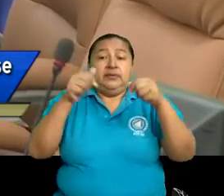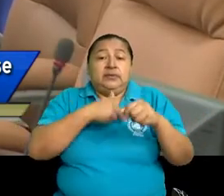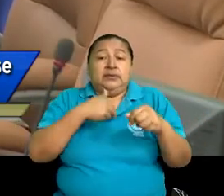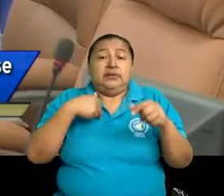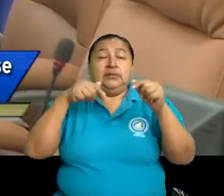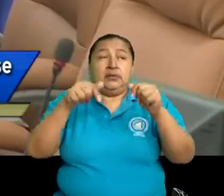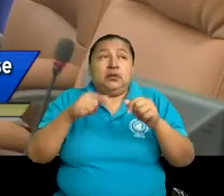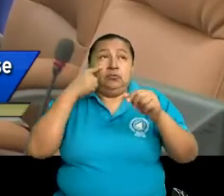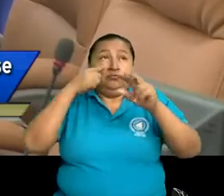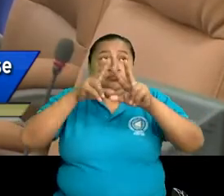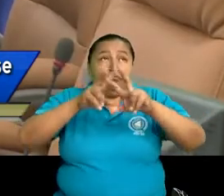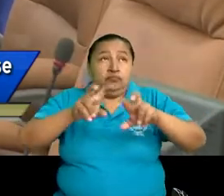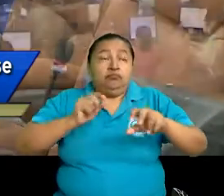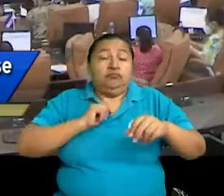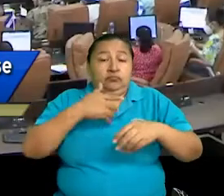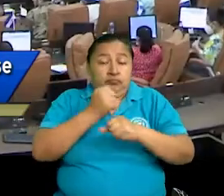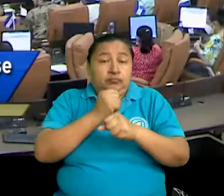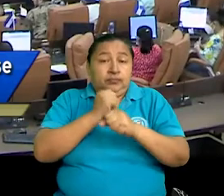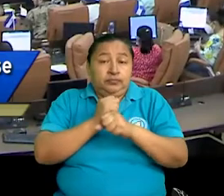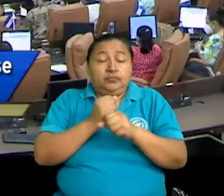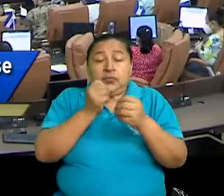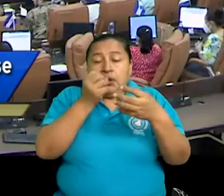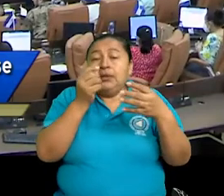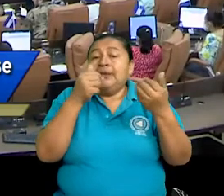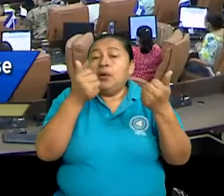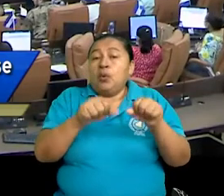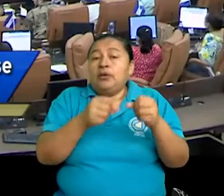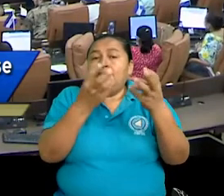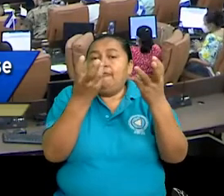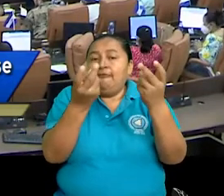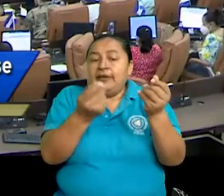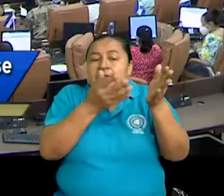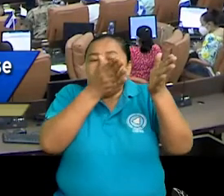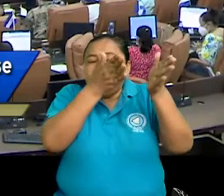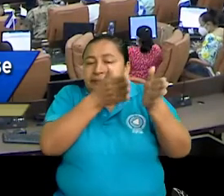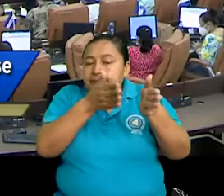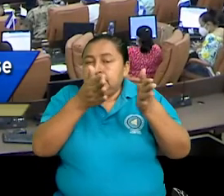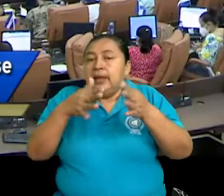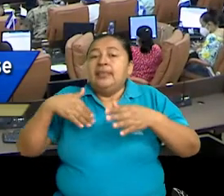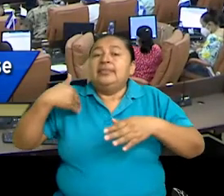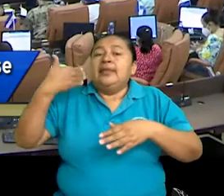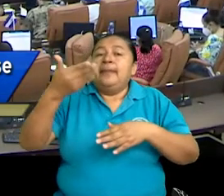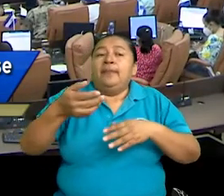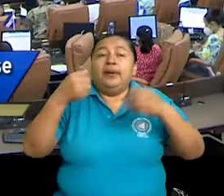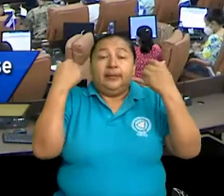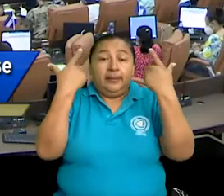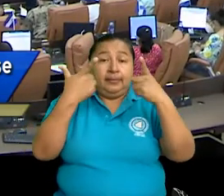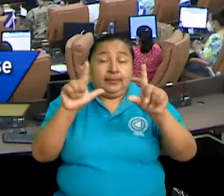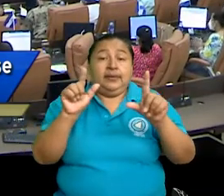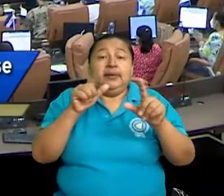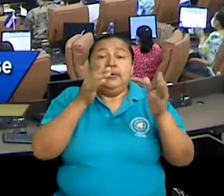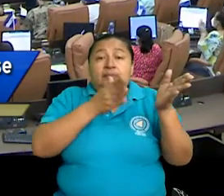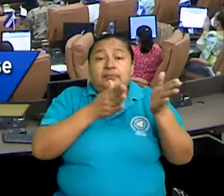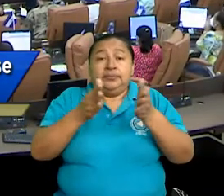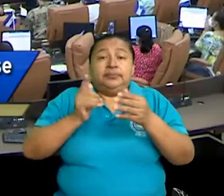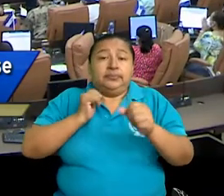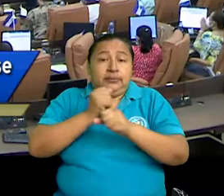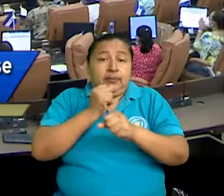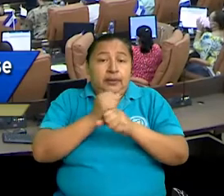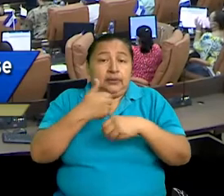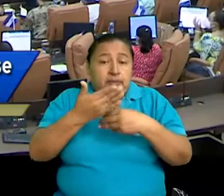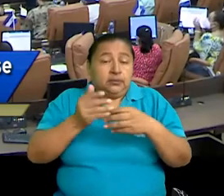revisión cronológica post-independencia, una revisión cronológica